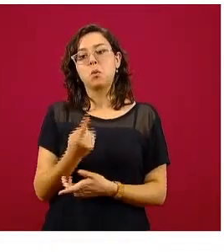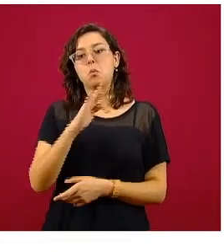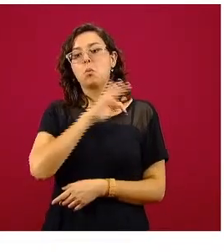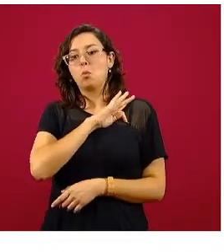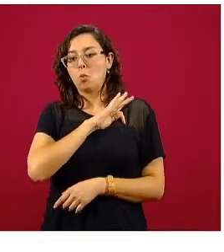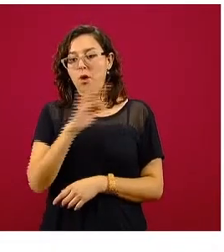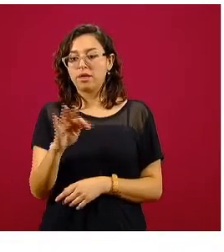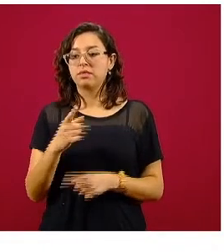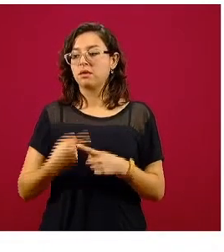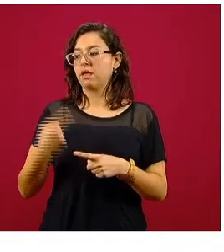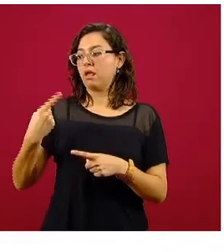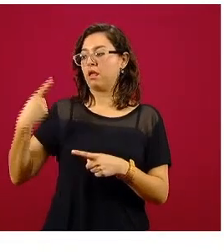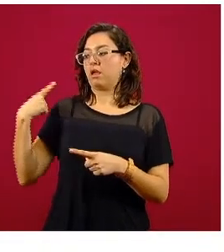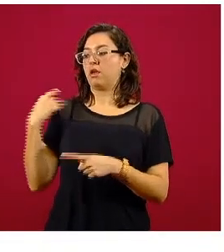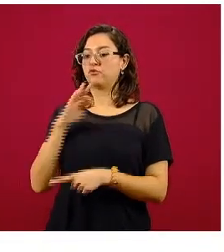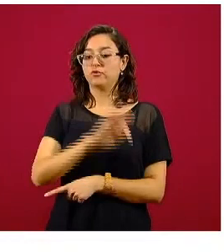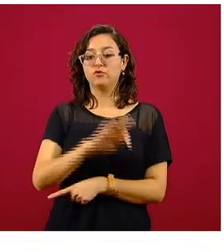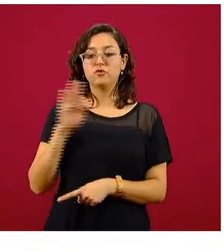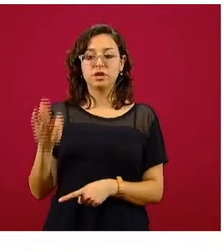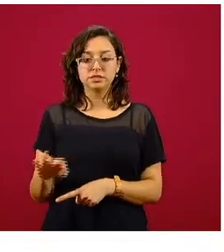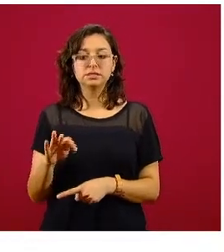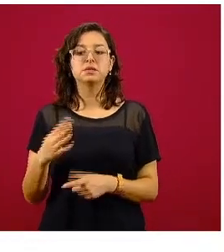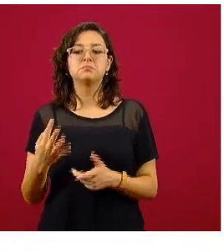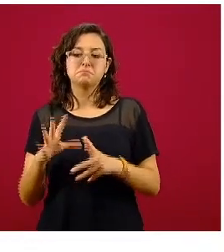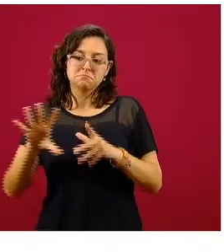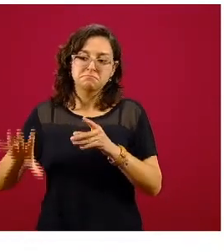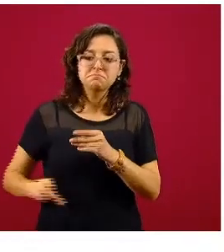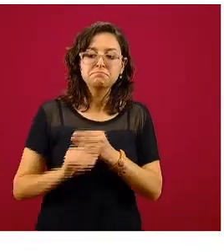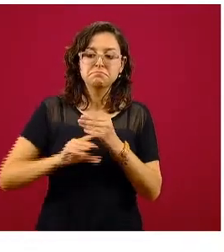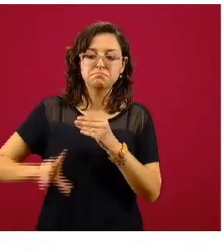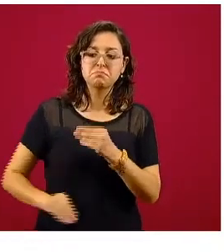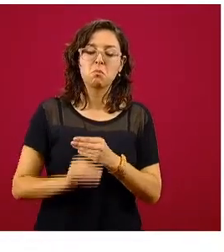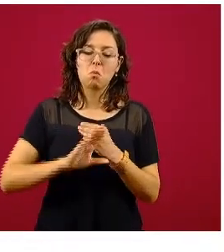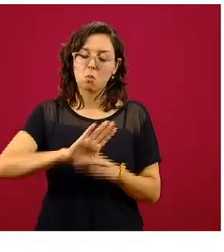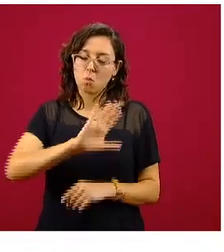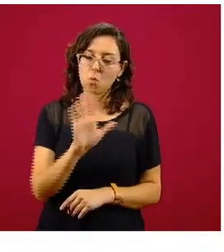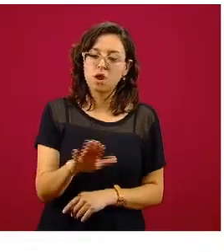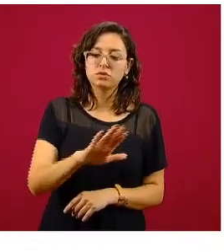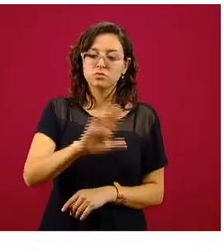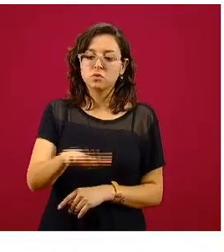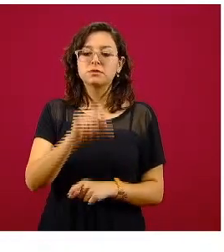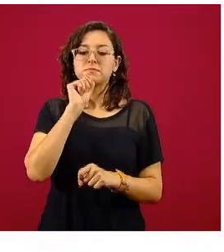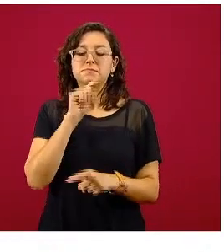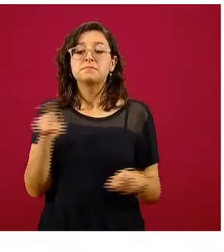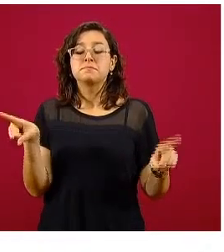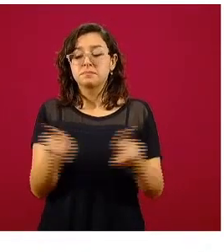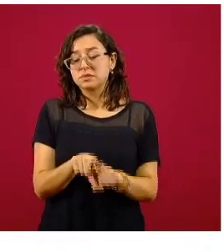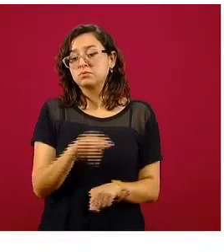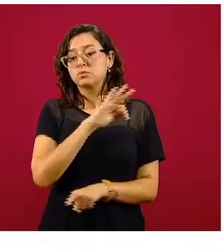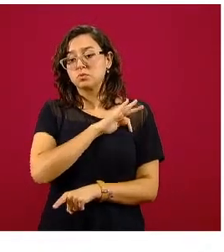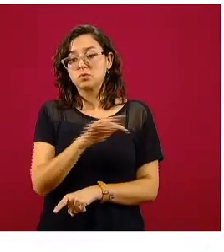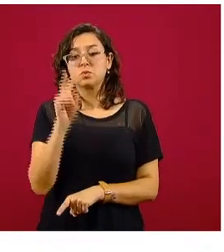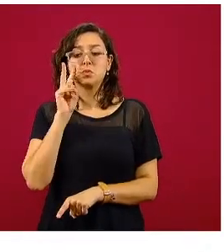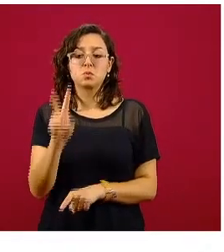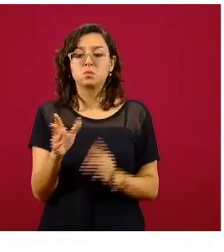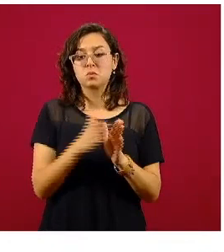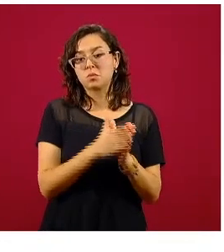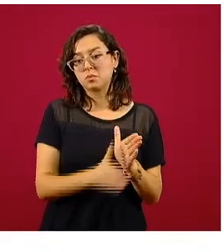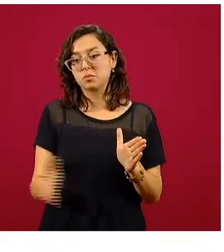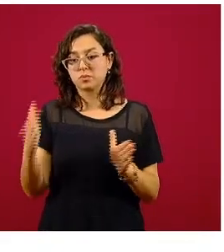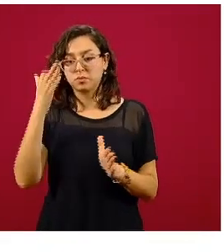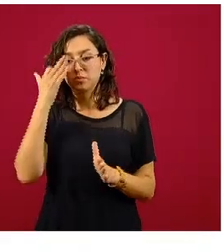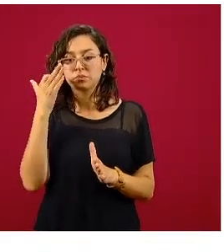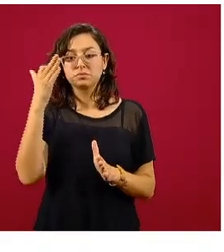o en esas partes superiores donde están los colores, y así también podemos ver cómo estas defunciones están distribuidas en el tiempo,